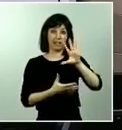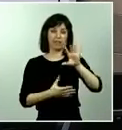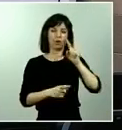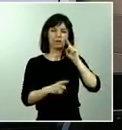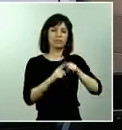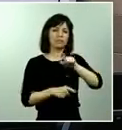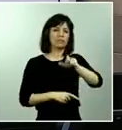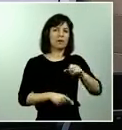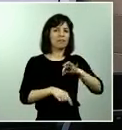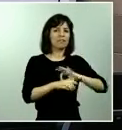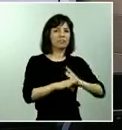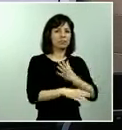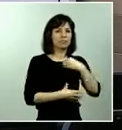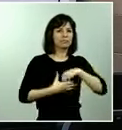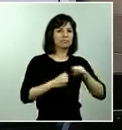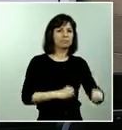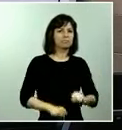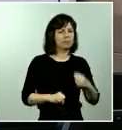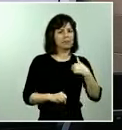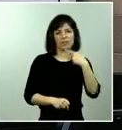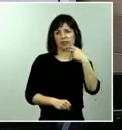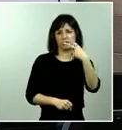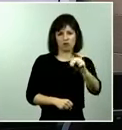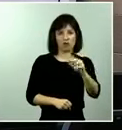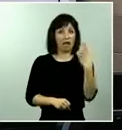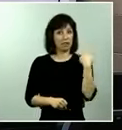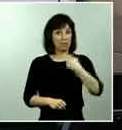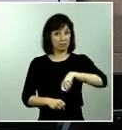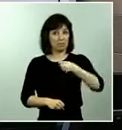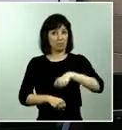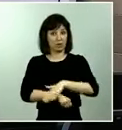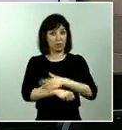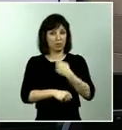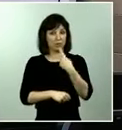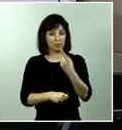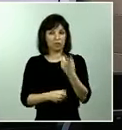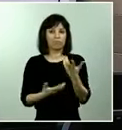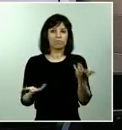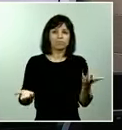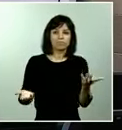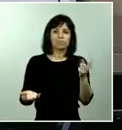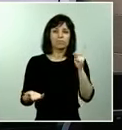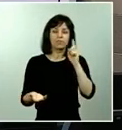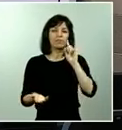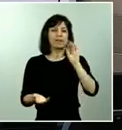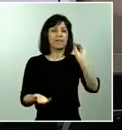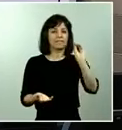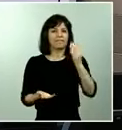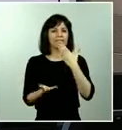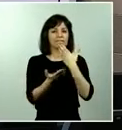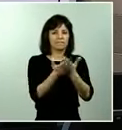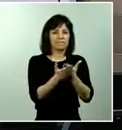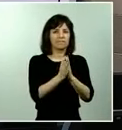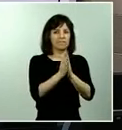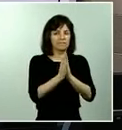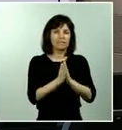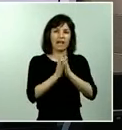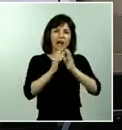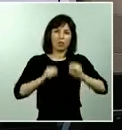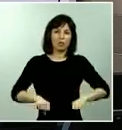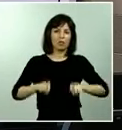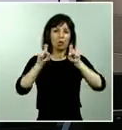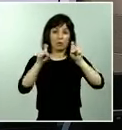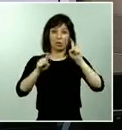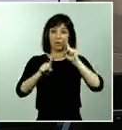queríamos saber si el presidente ha pedido hoy lealtad otra vez para cumplir el acuerdo sobre educación para el final del curso. Si ustedes